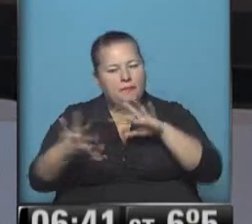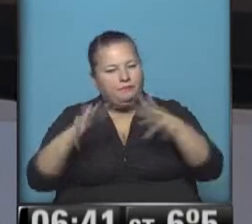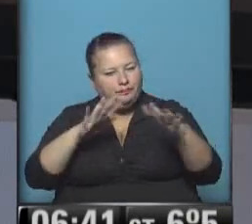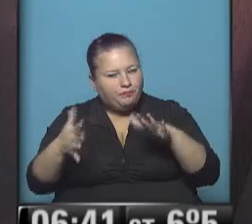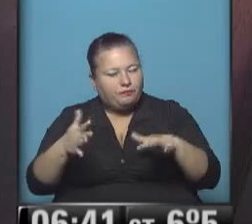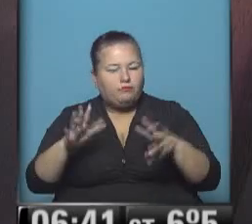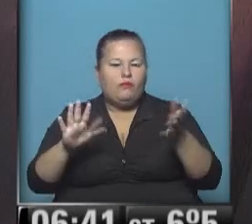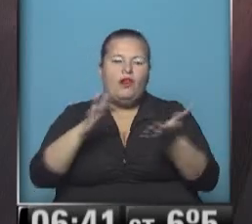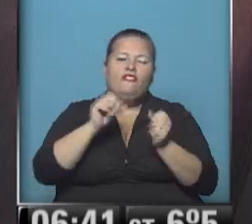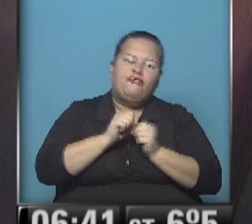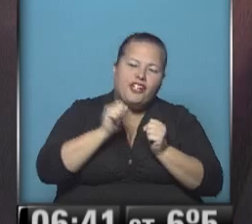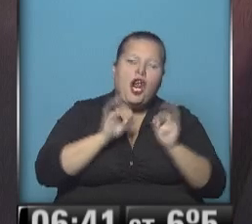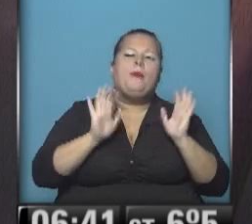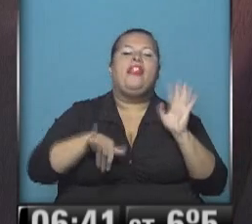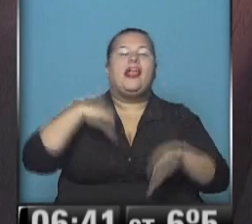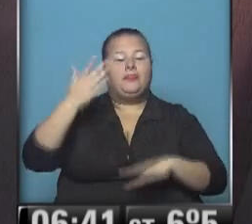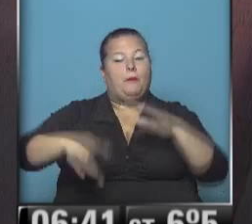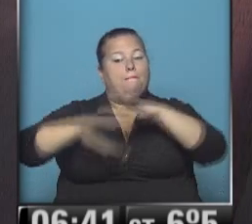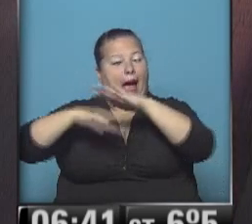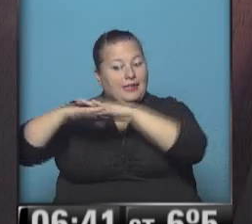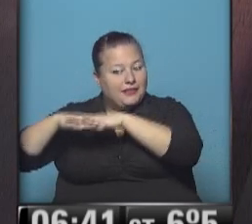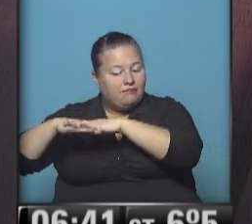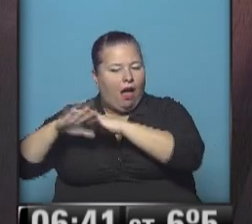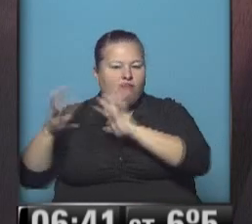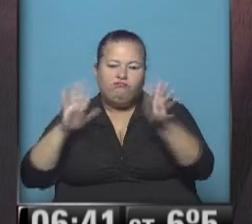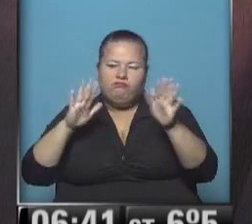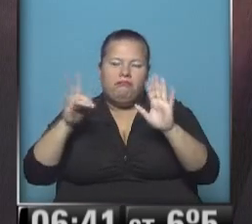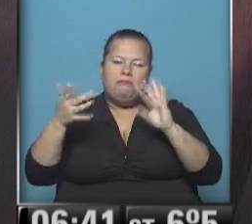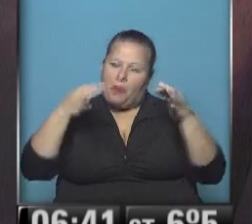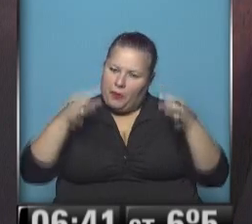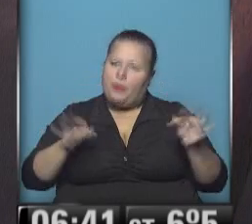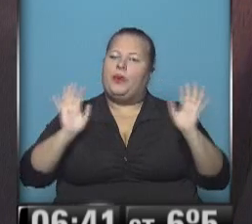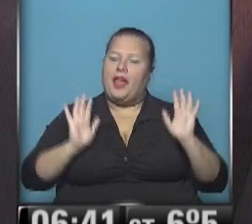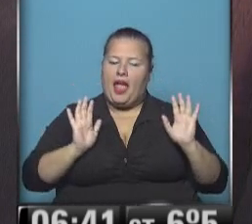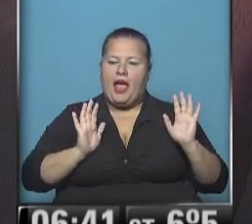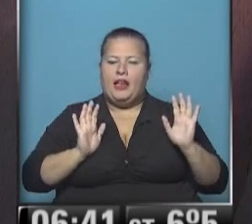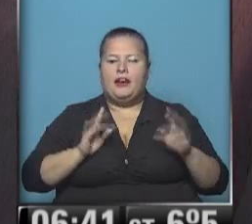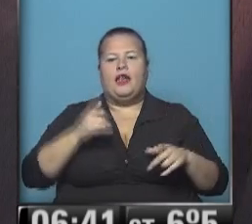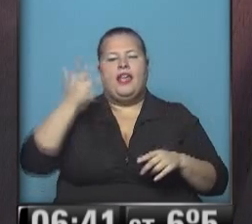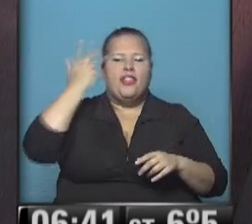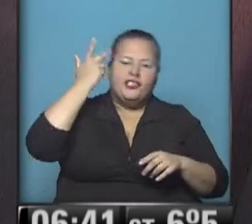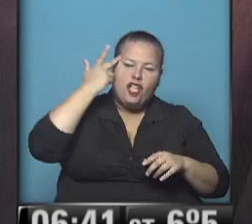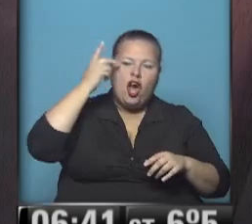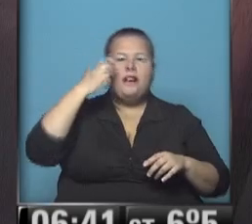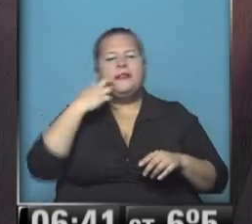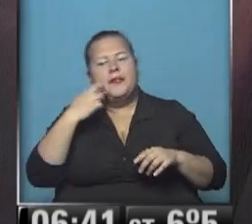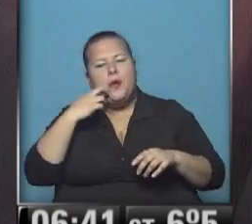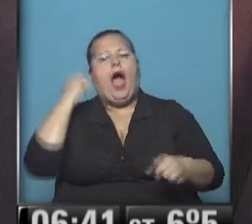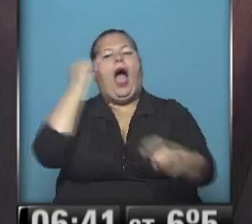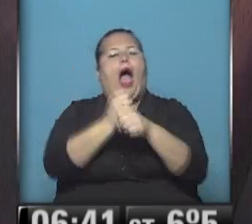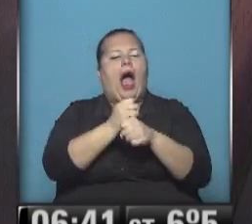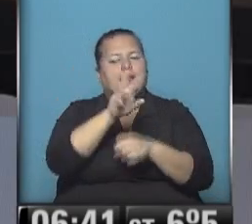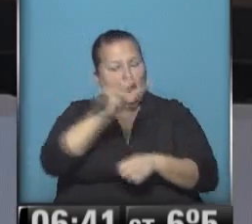dentro del rango de frío, pero después las máximas no van a estar nada mal. Entre 18, 19 y hasta